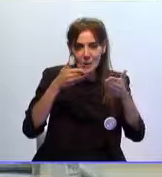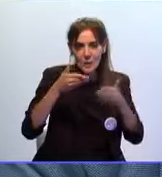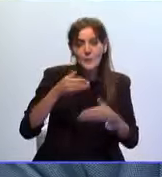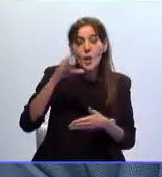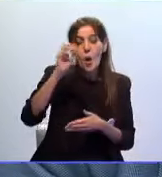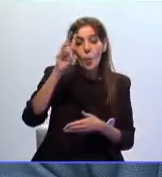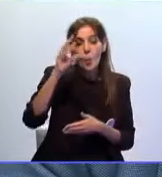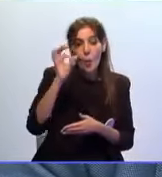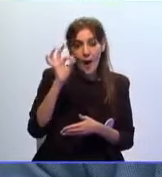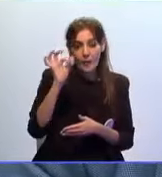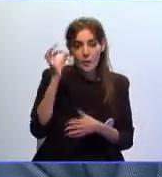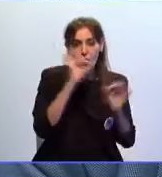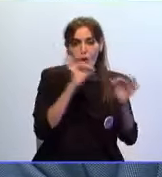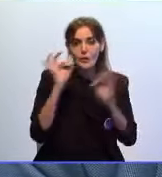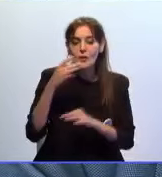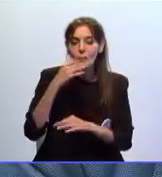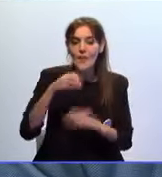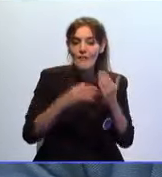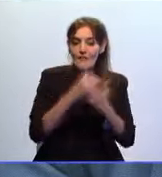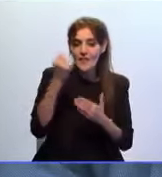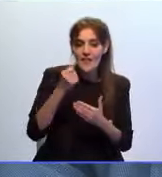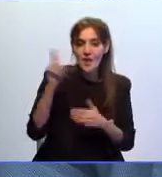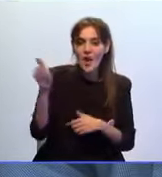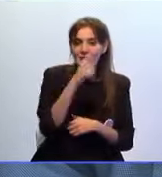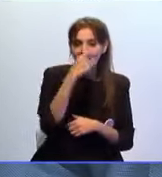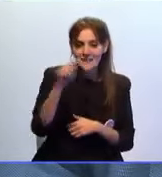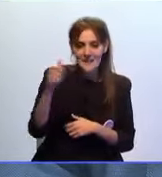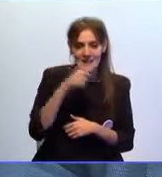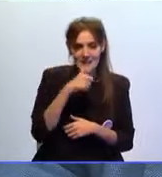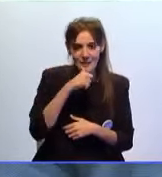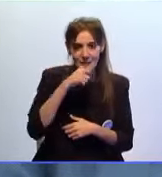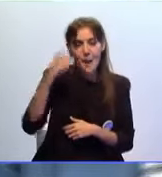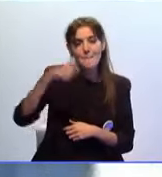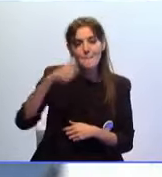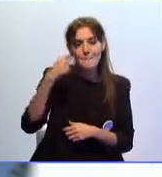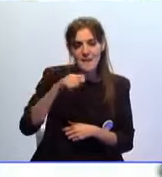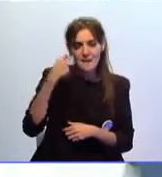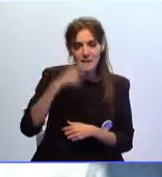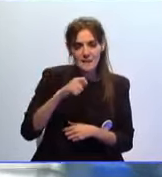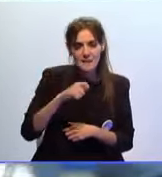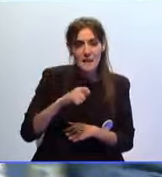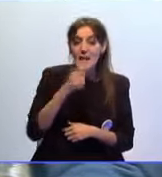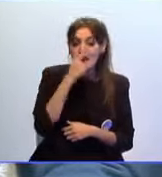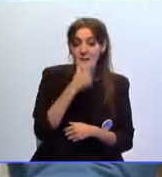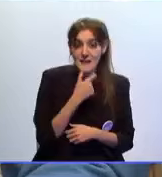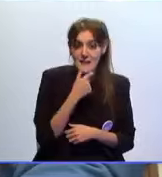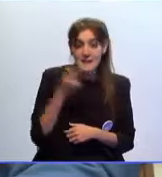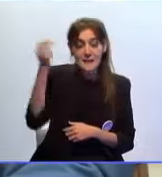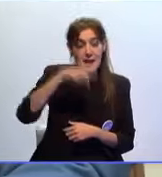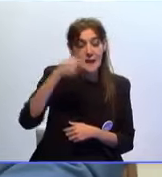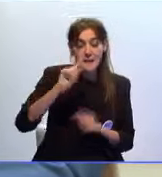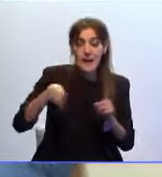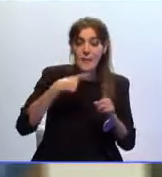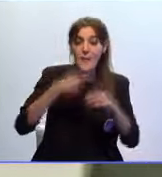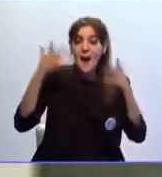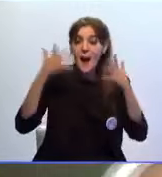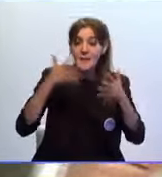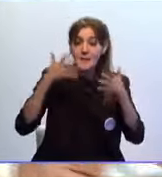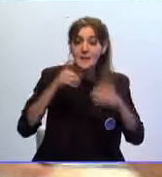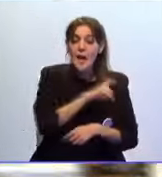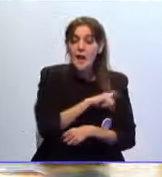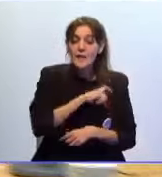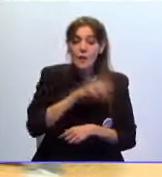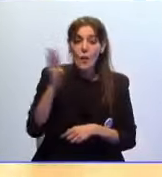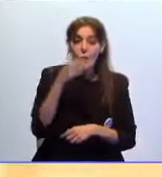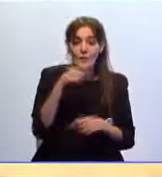Cuadros ha sido organizado por la Federación de Tenis de Ceuta cuyo presidente Yacin Harris es a su vez asesor del comité de